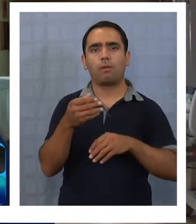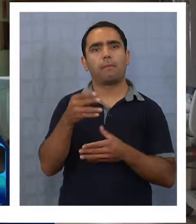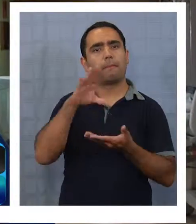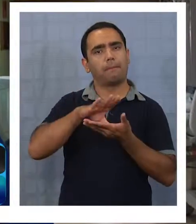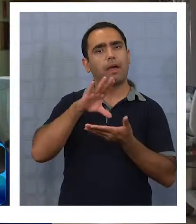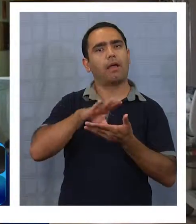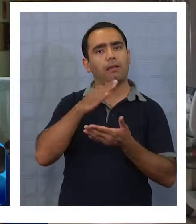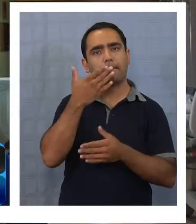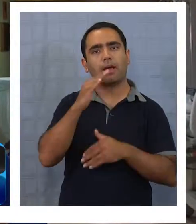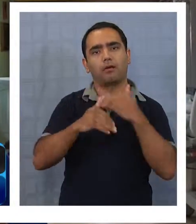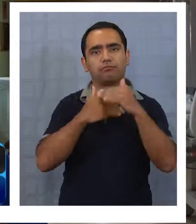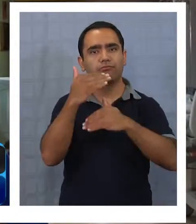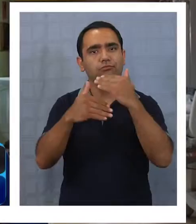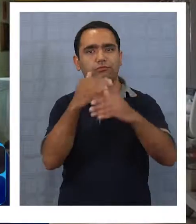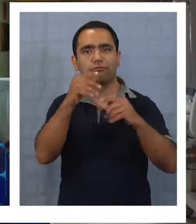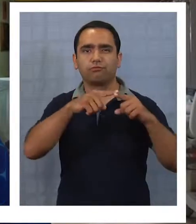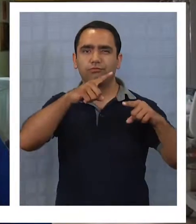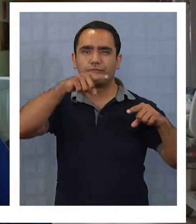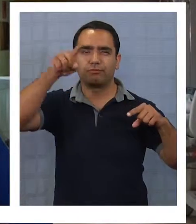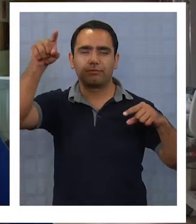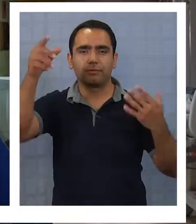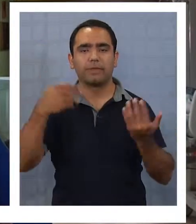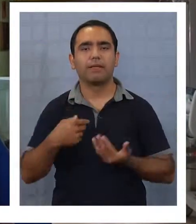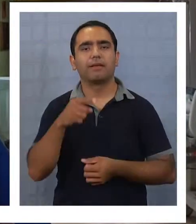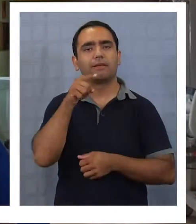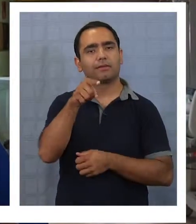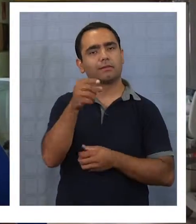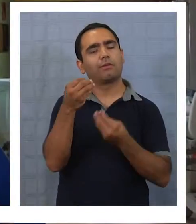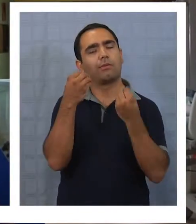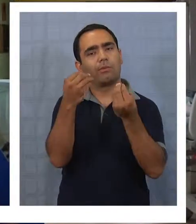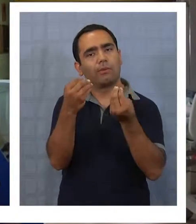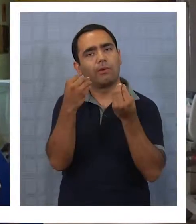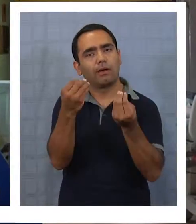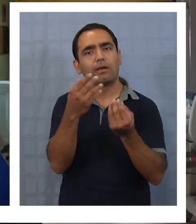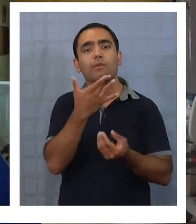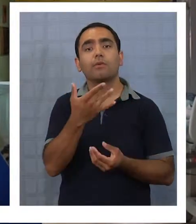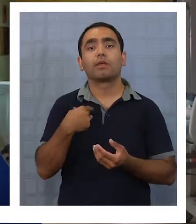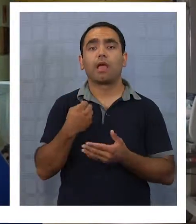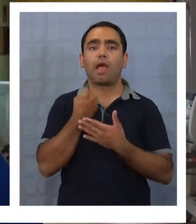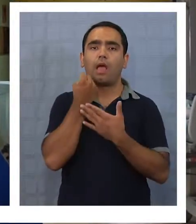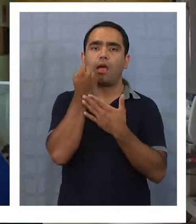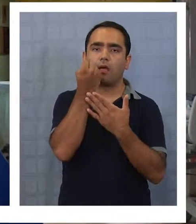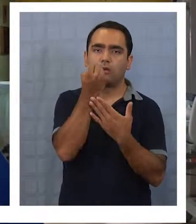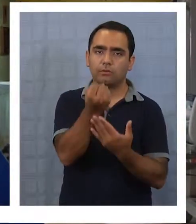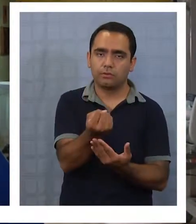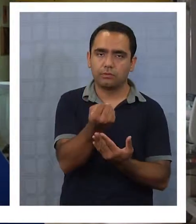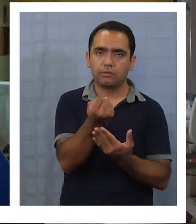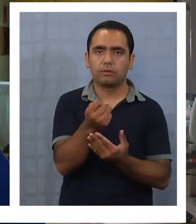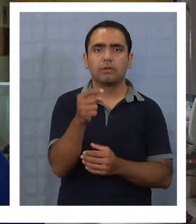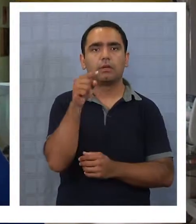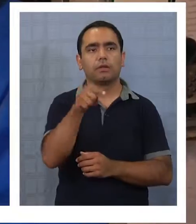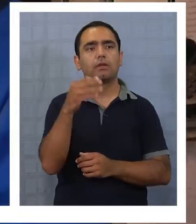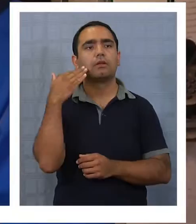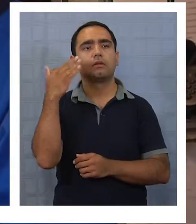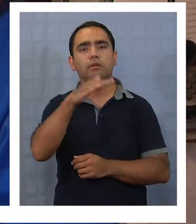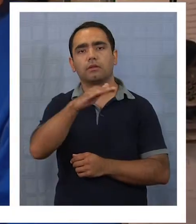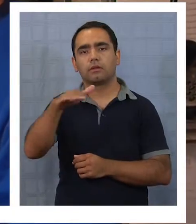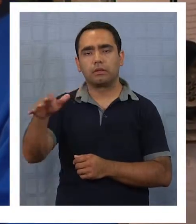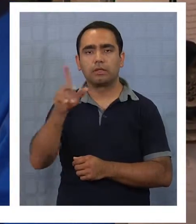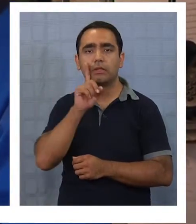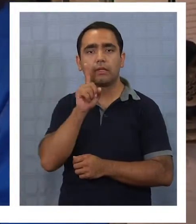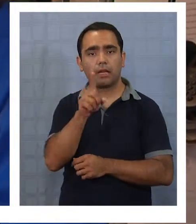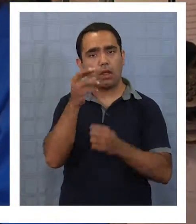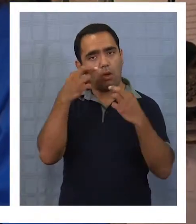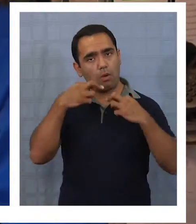probable es que tenga mejores logros en todo tipo de cosas. Así que la intención era más que nada complementar esto y que los niños tuviesen la